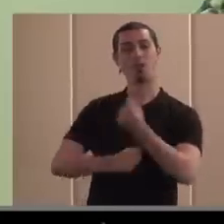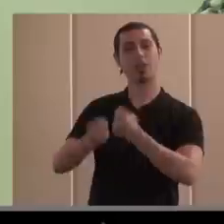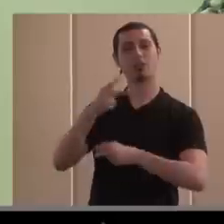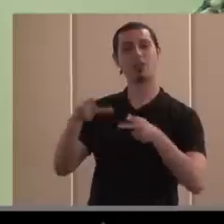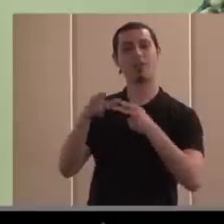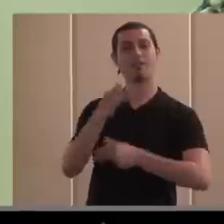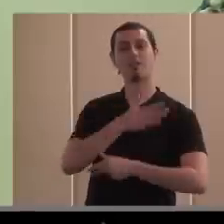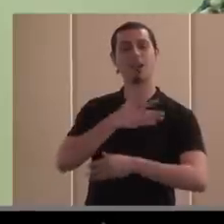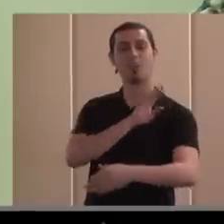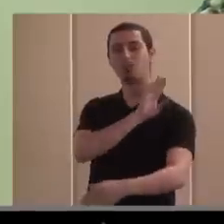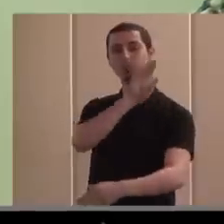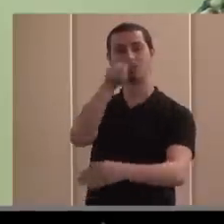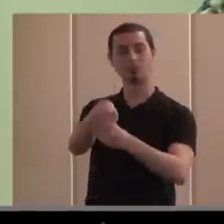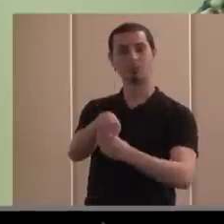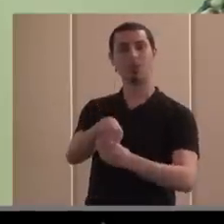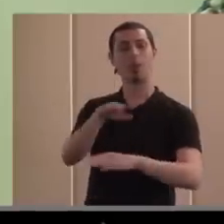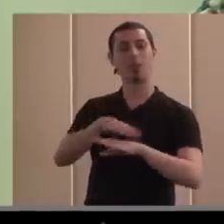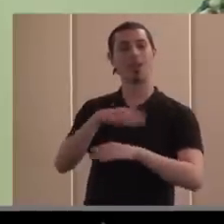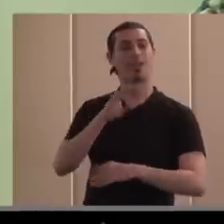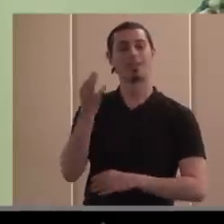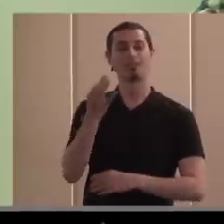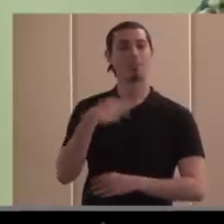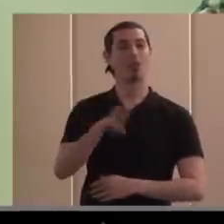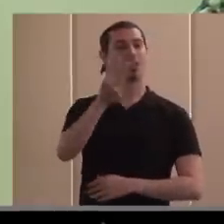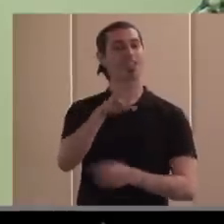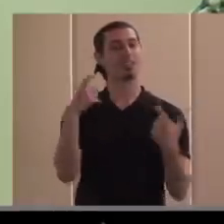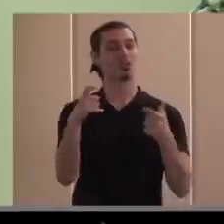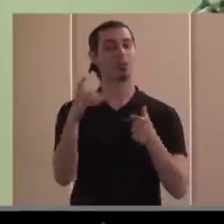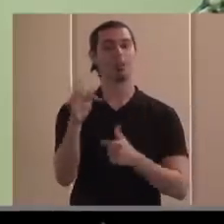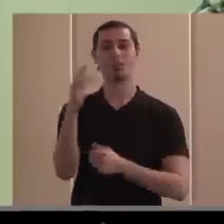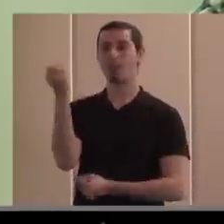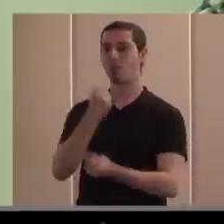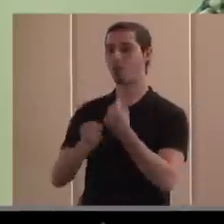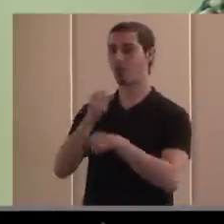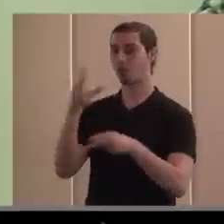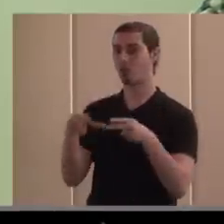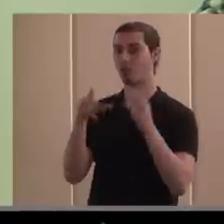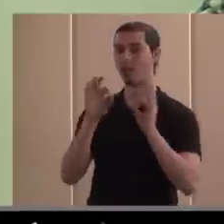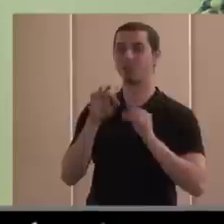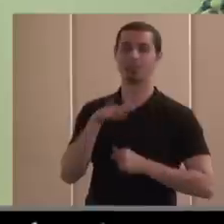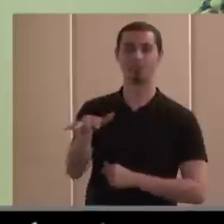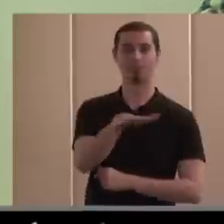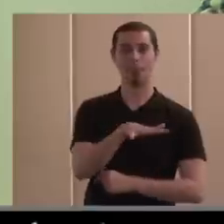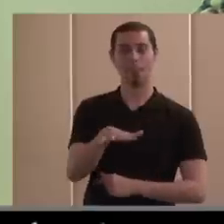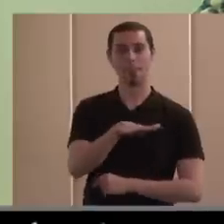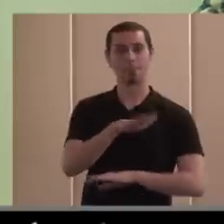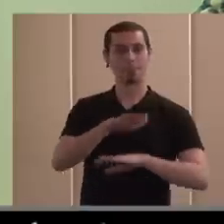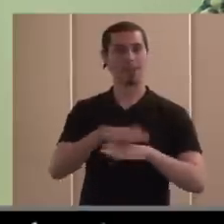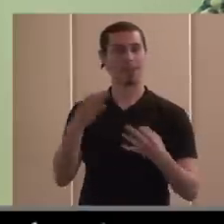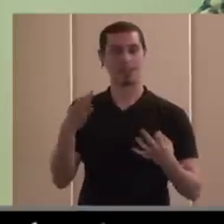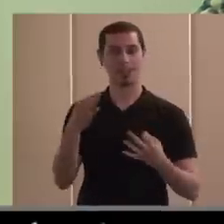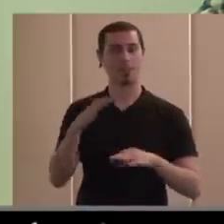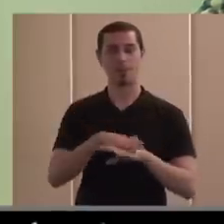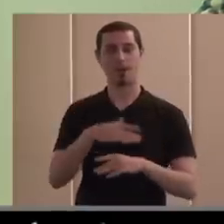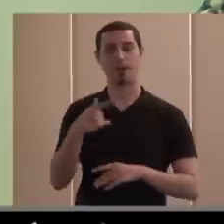contribuir a que el tercer sector y la economía social sean realmente un espacio para cubrir los